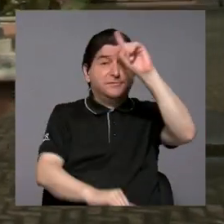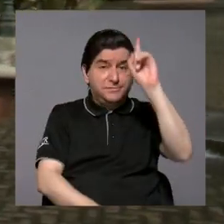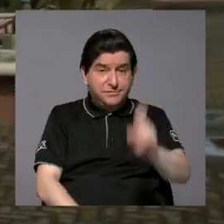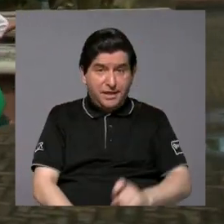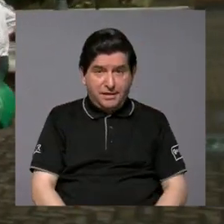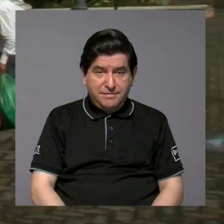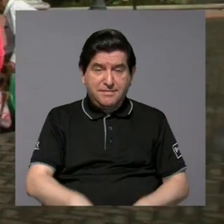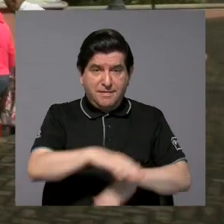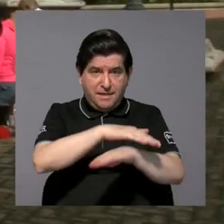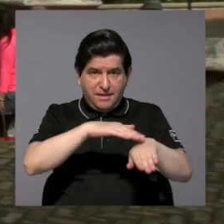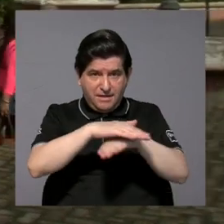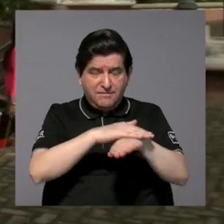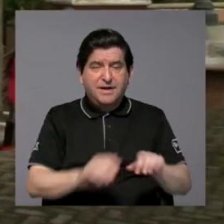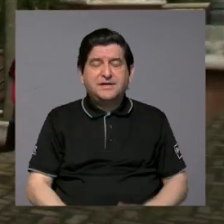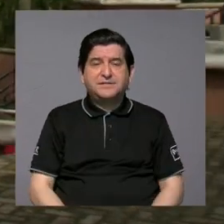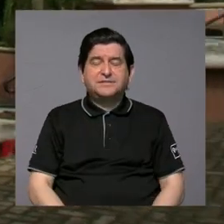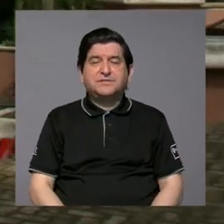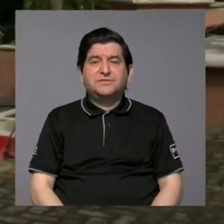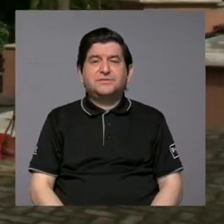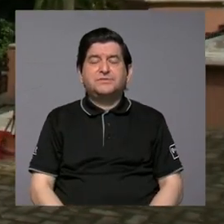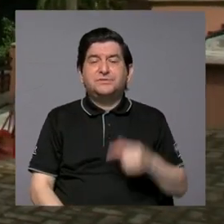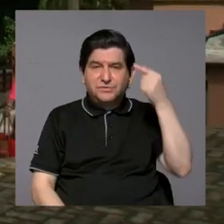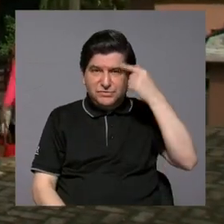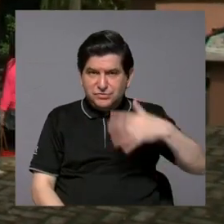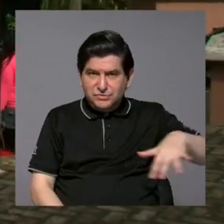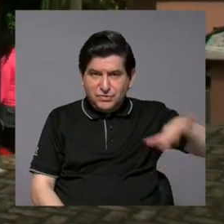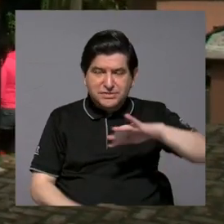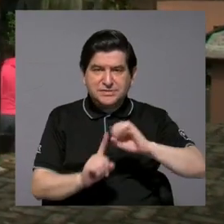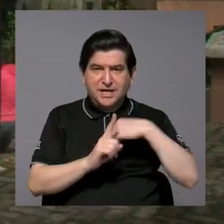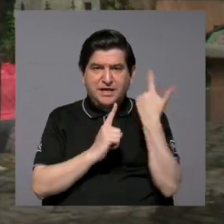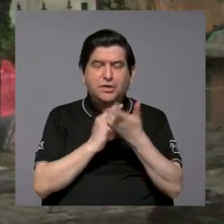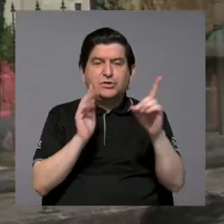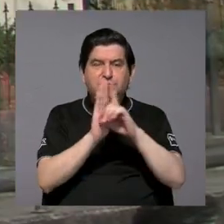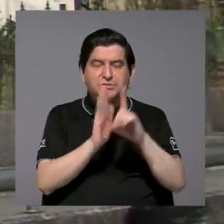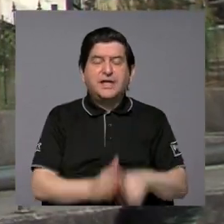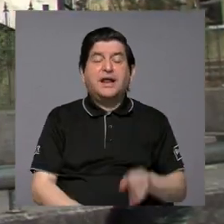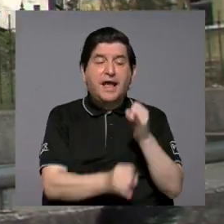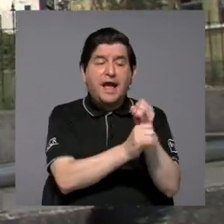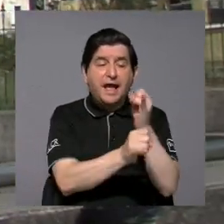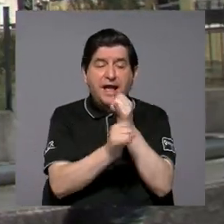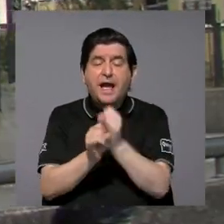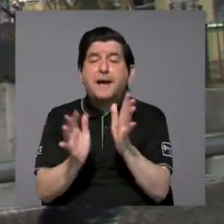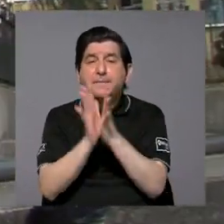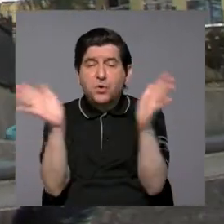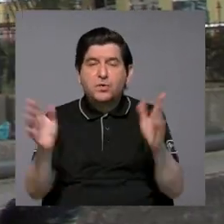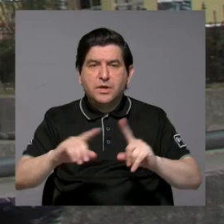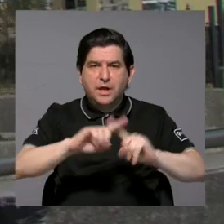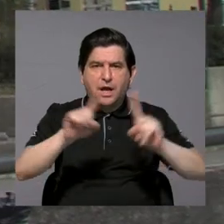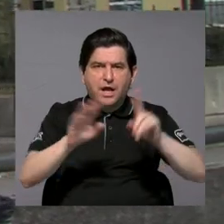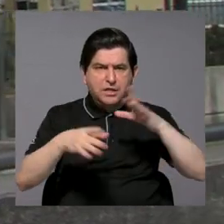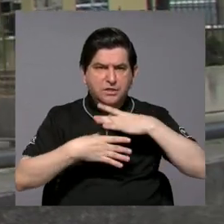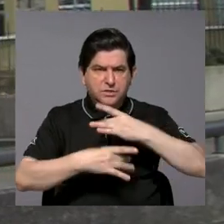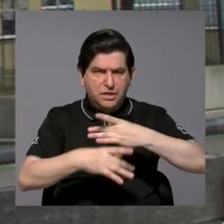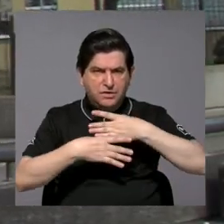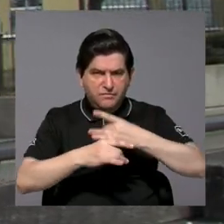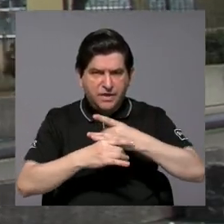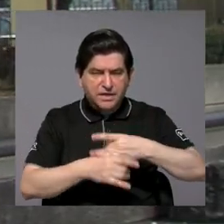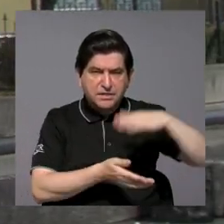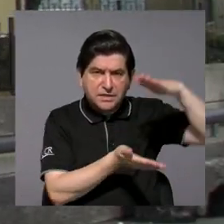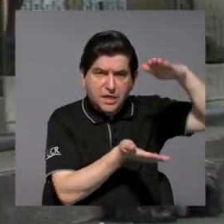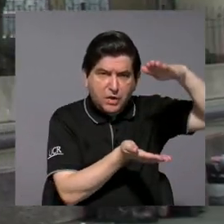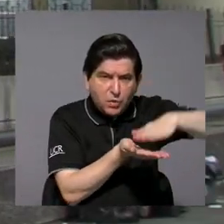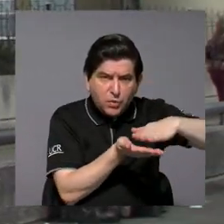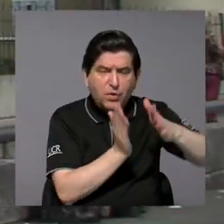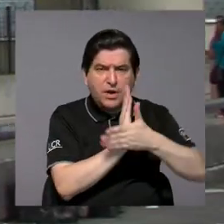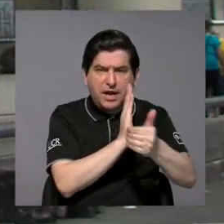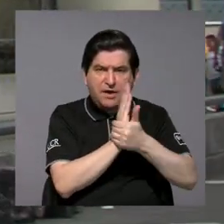Si la base del Estado social de derecho, nuestra institucionalidad pública y hay diferentes intereses de reducir